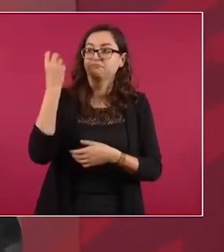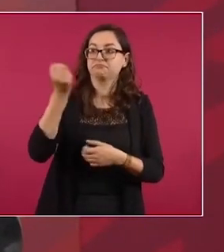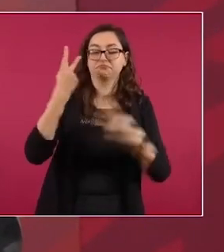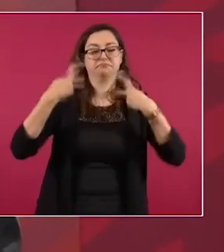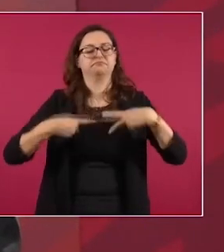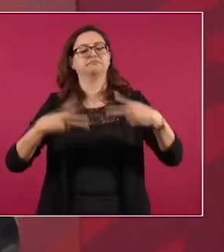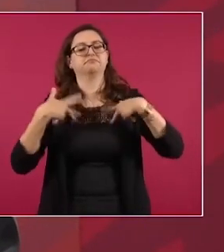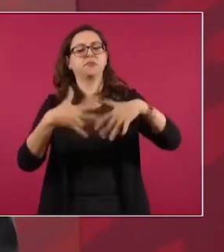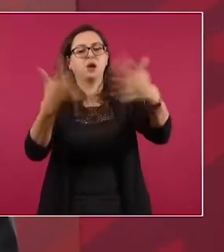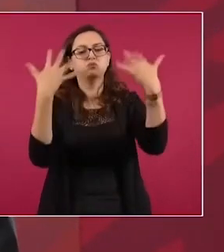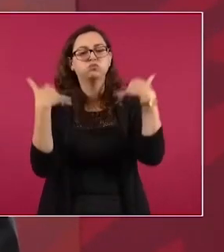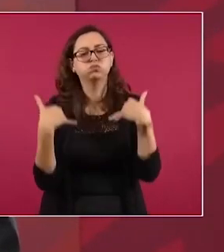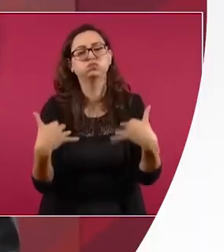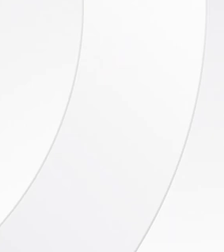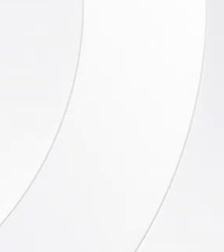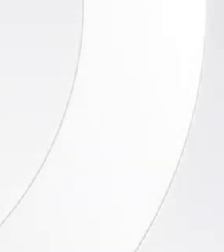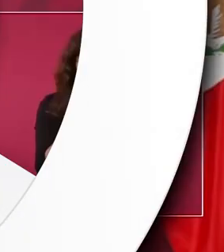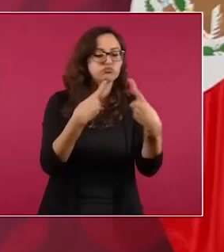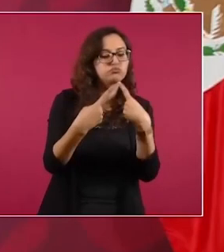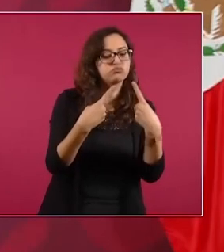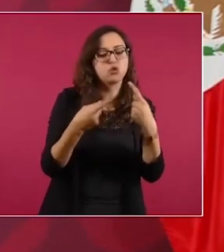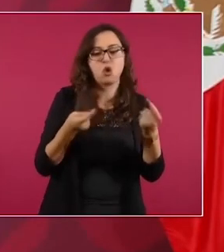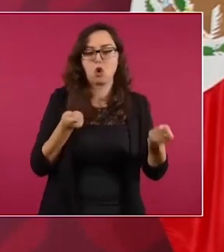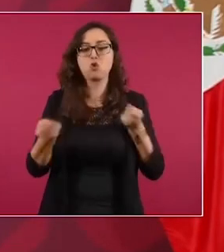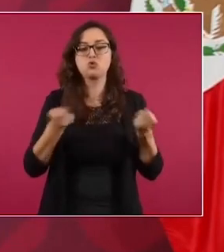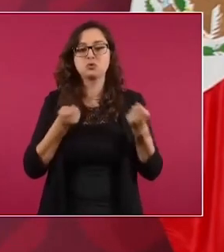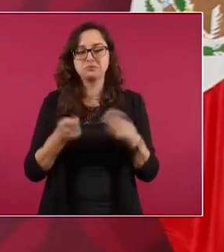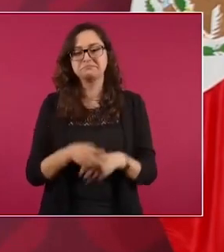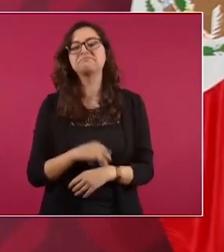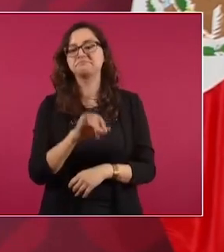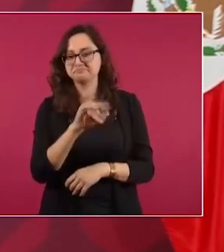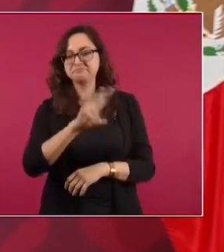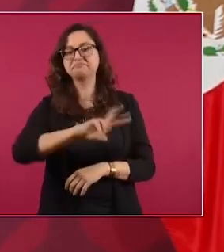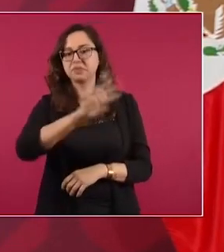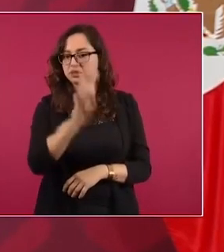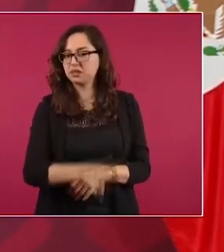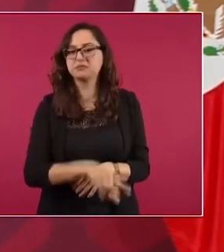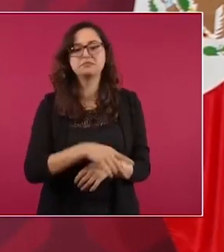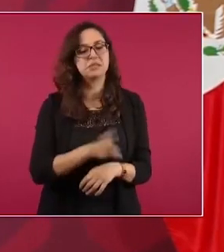ayúdennos corriendo la voz. Todas las mesas de análisis.